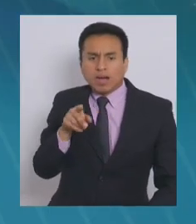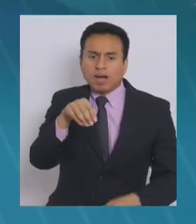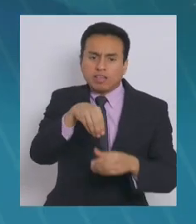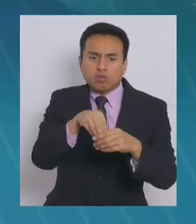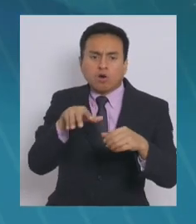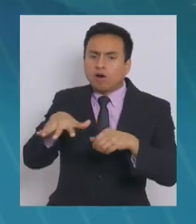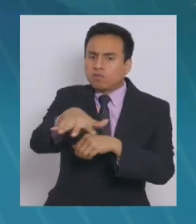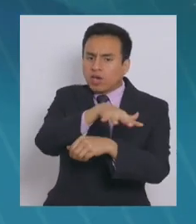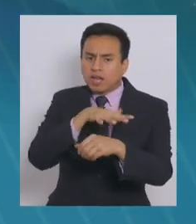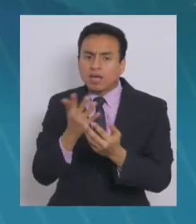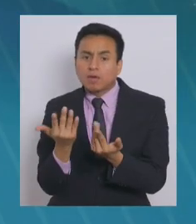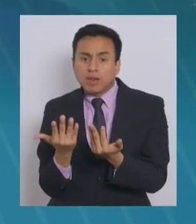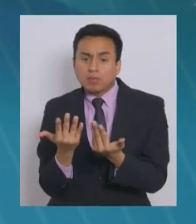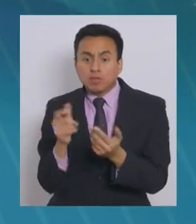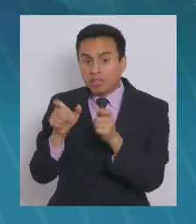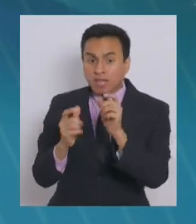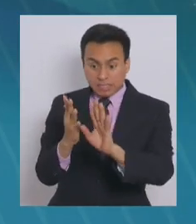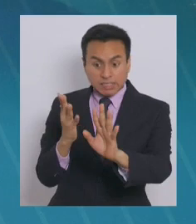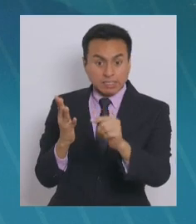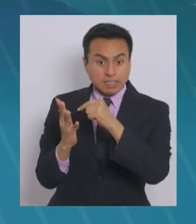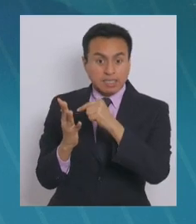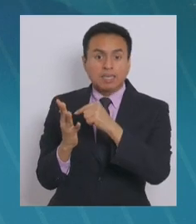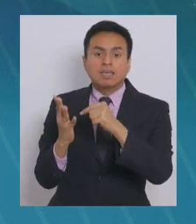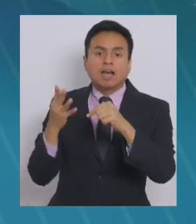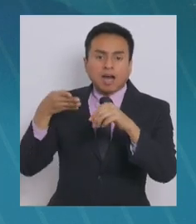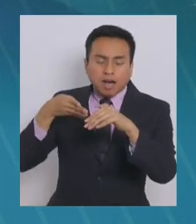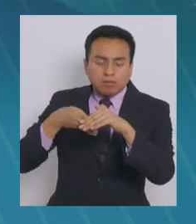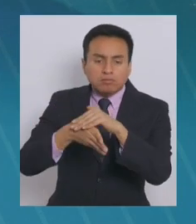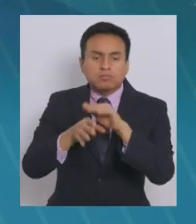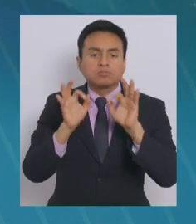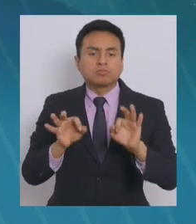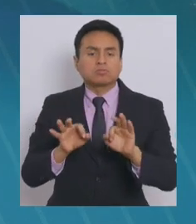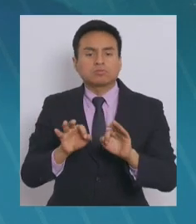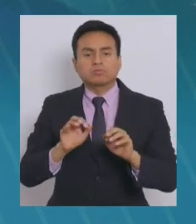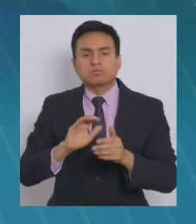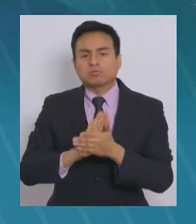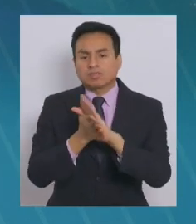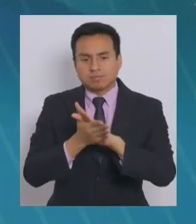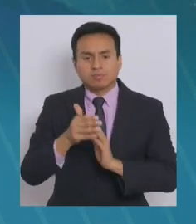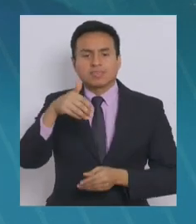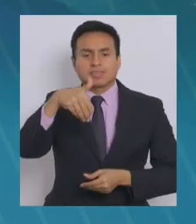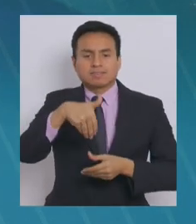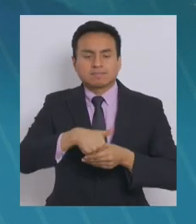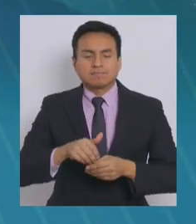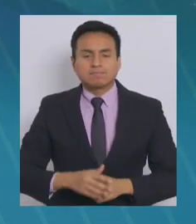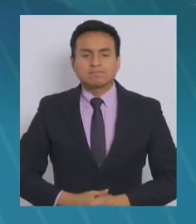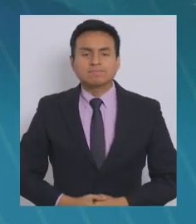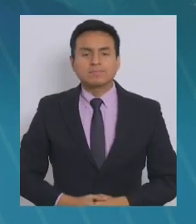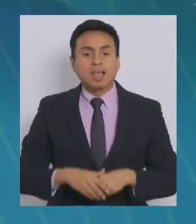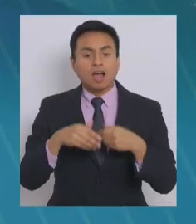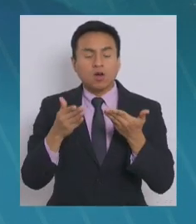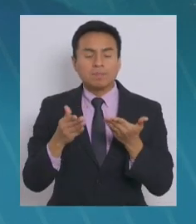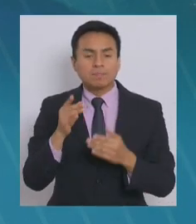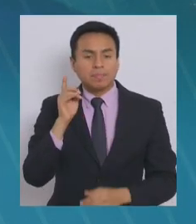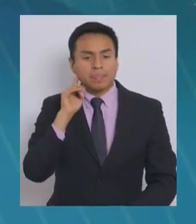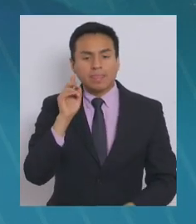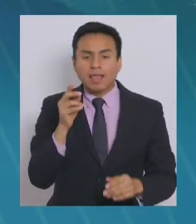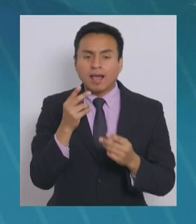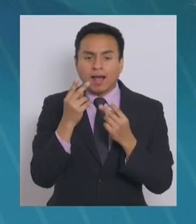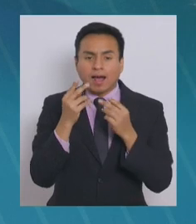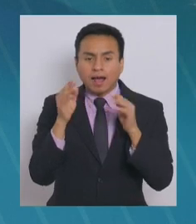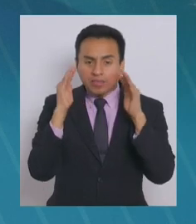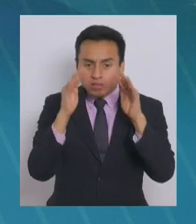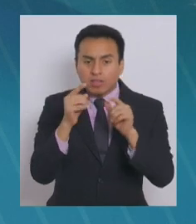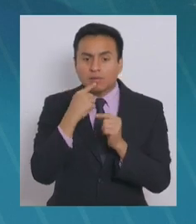que tienen que esperar a que todas las personas puedan finalmente materializar su voto. Y ahora quedamos atentos a las